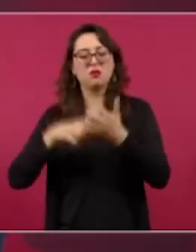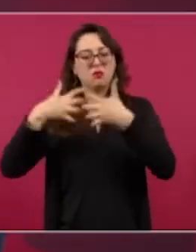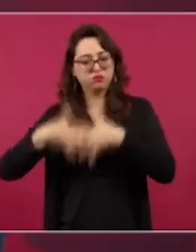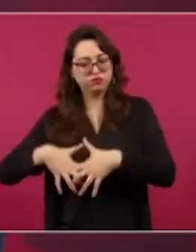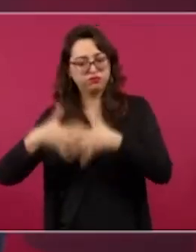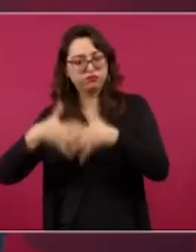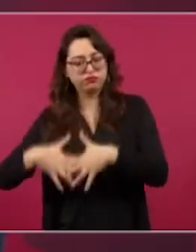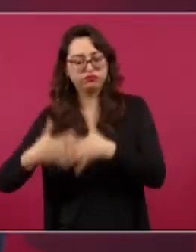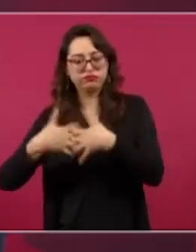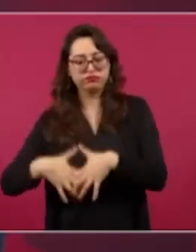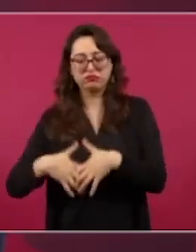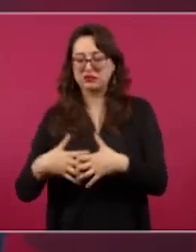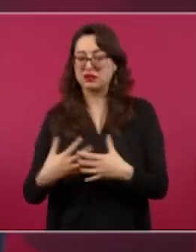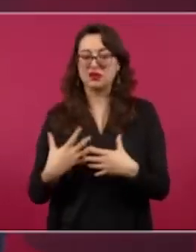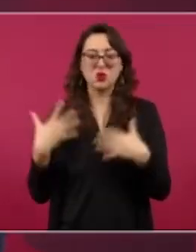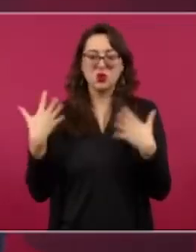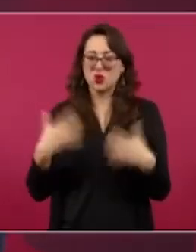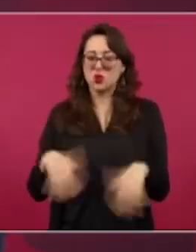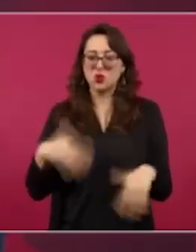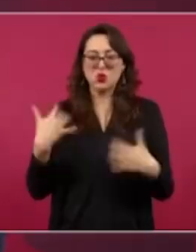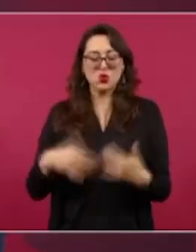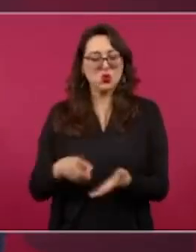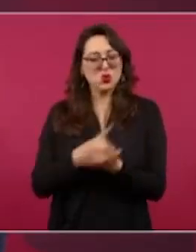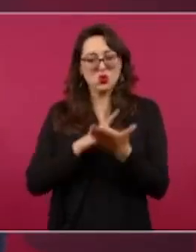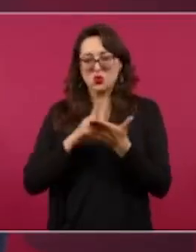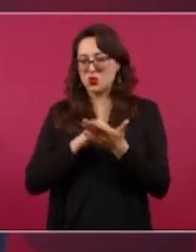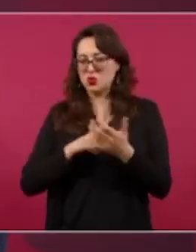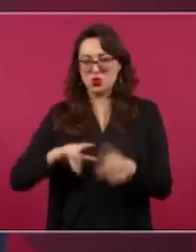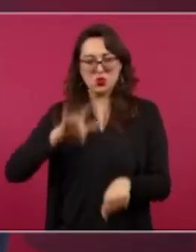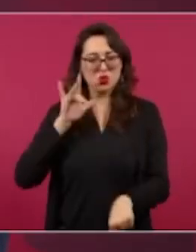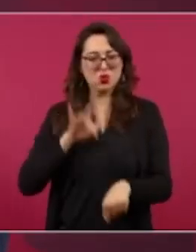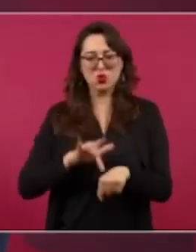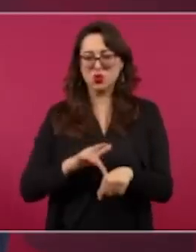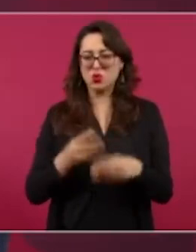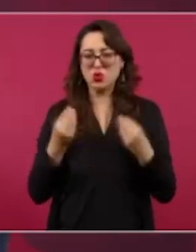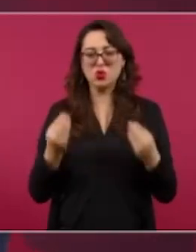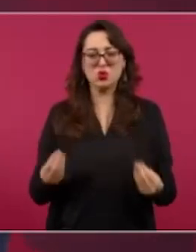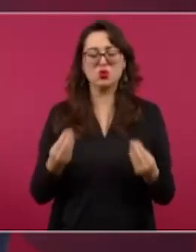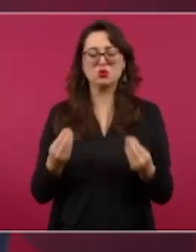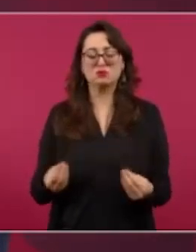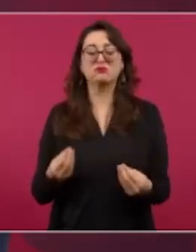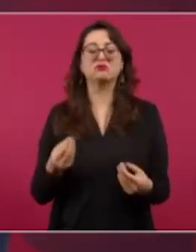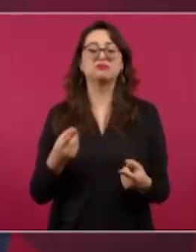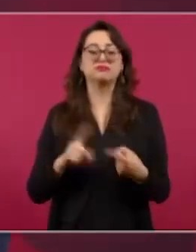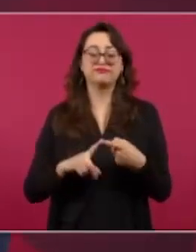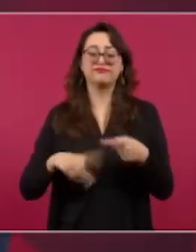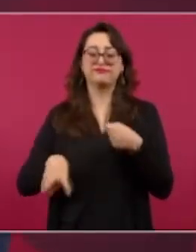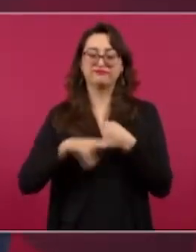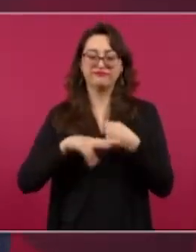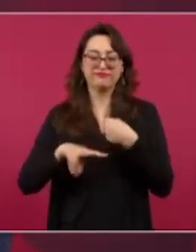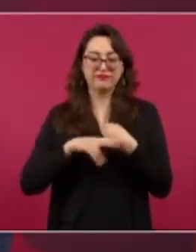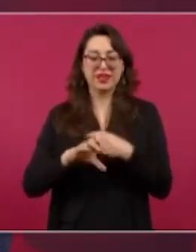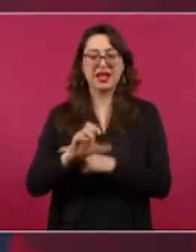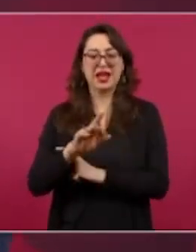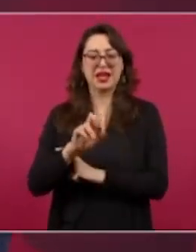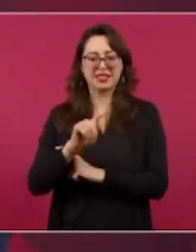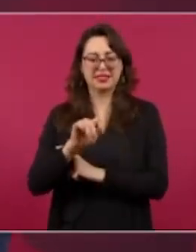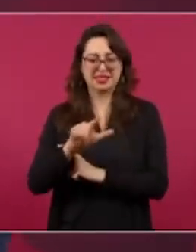de cristal y de drogas.